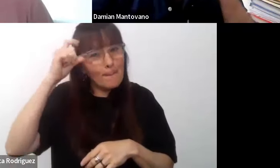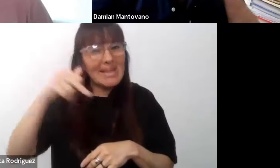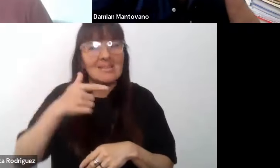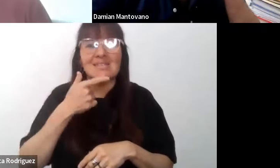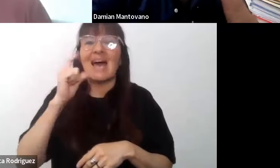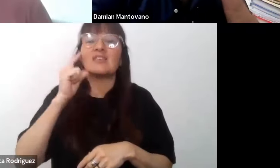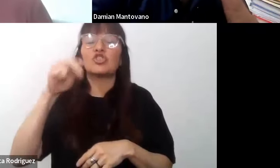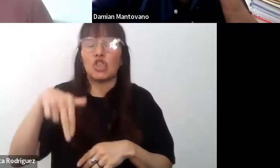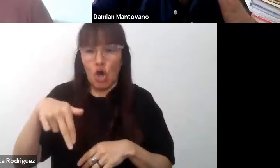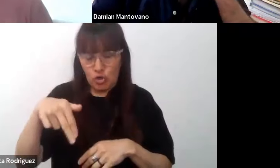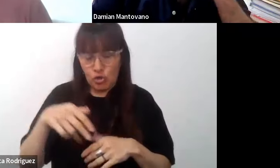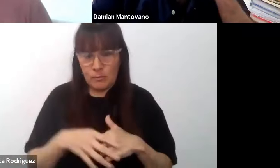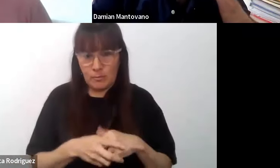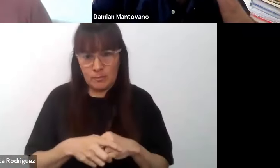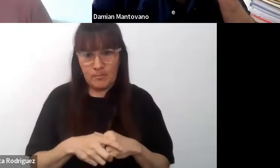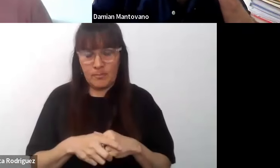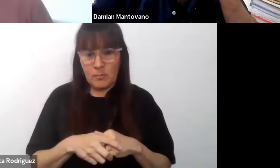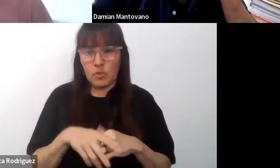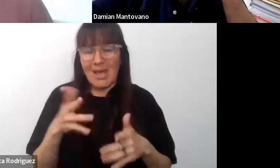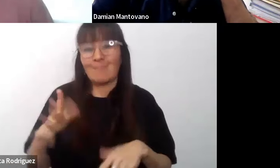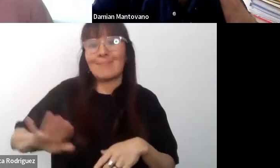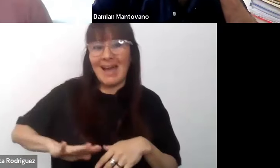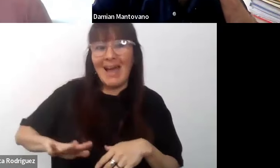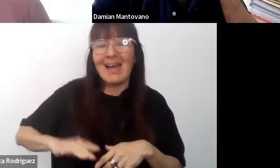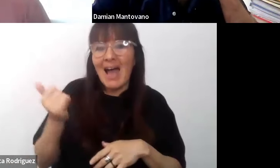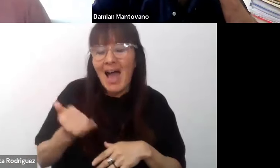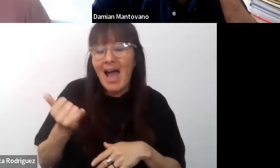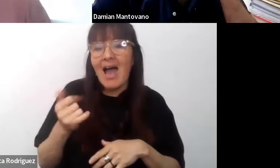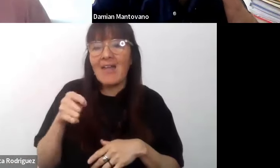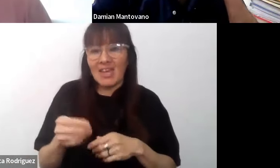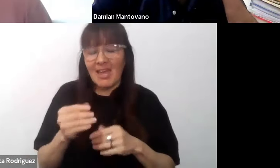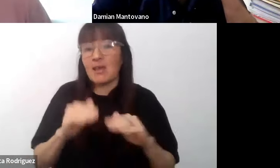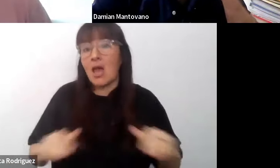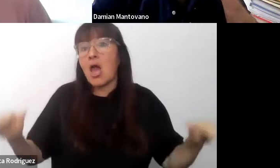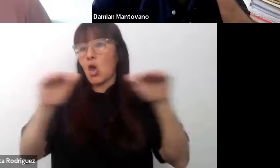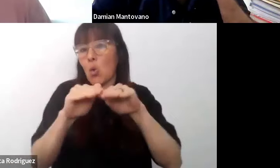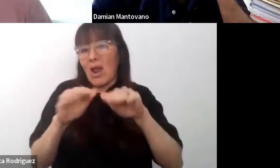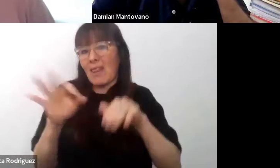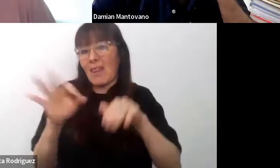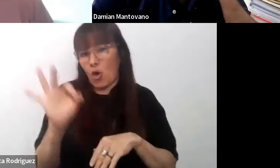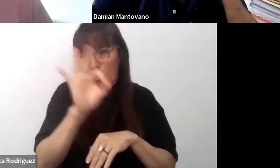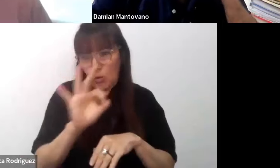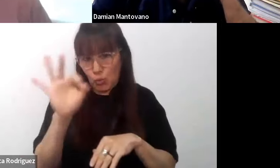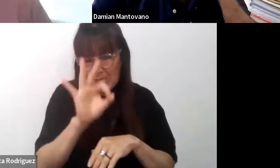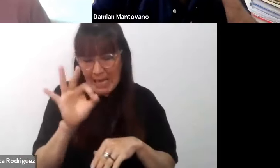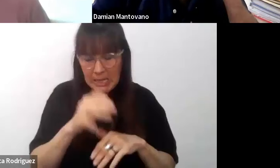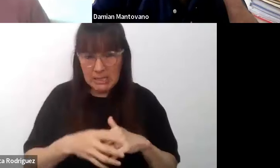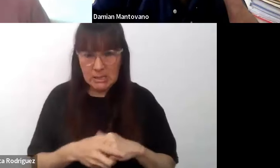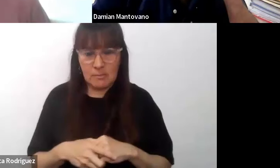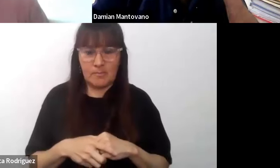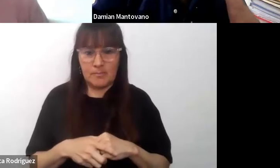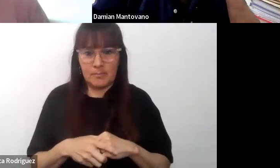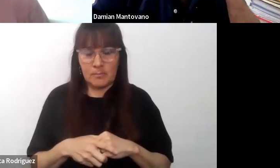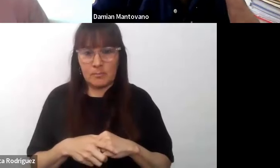hay un deseo de mantener la igualdad de oportunidades, entonces vamos a aportar,